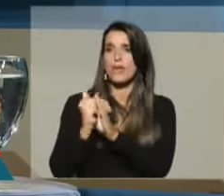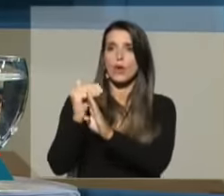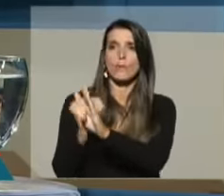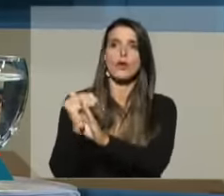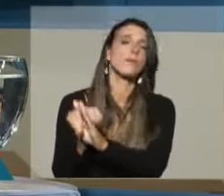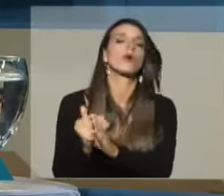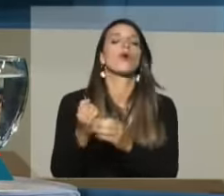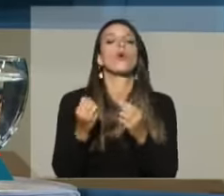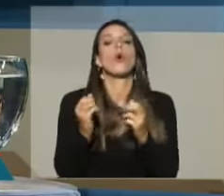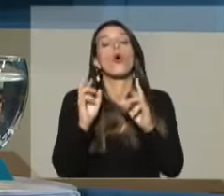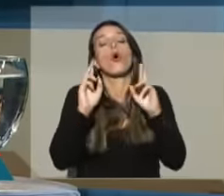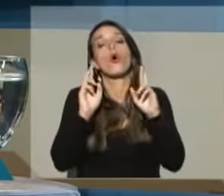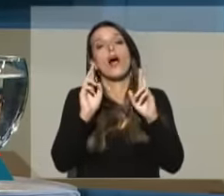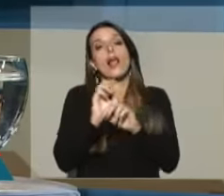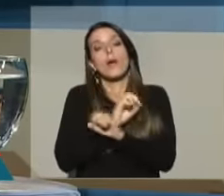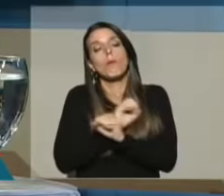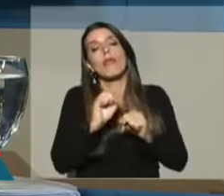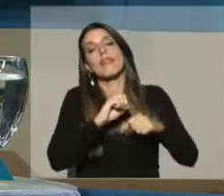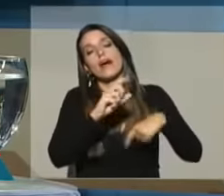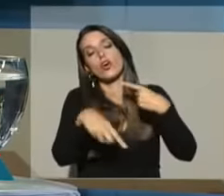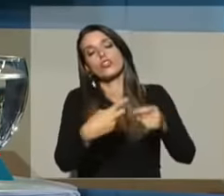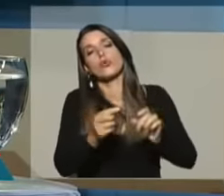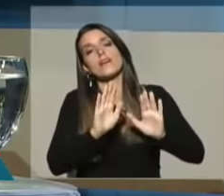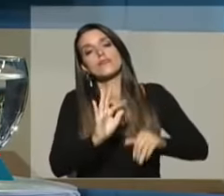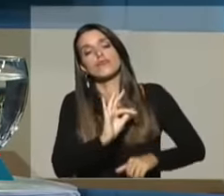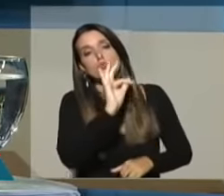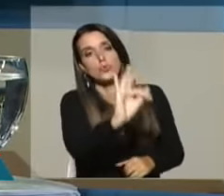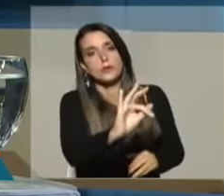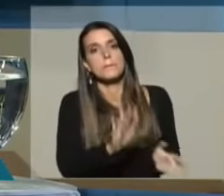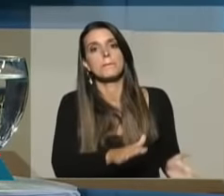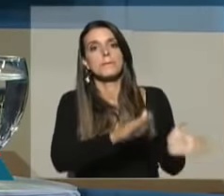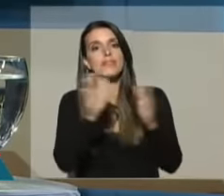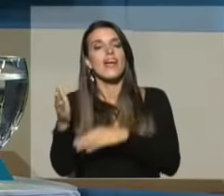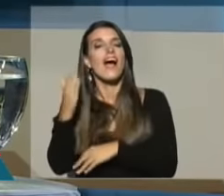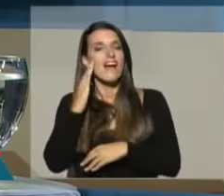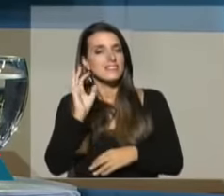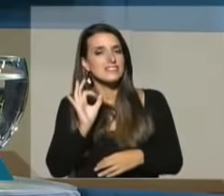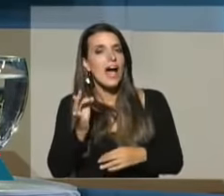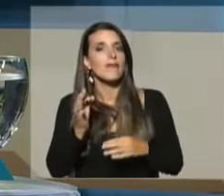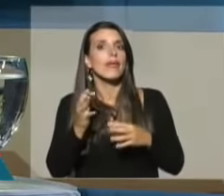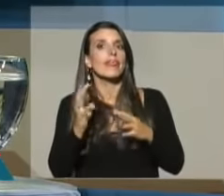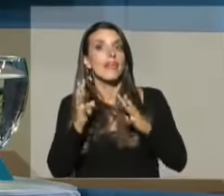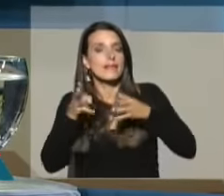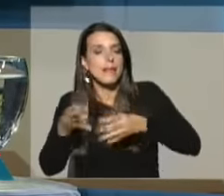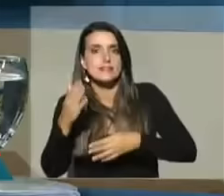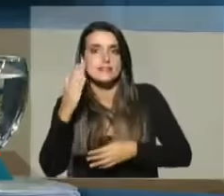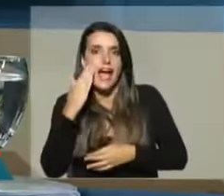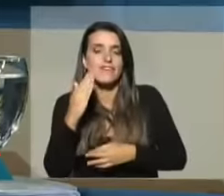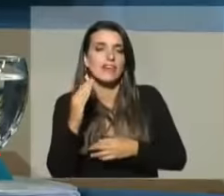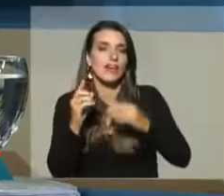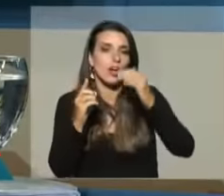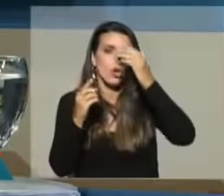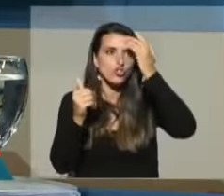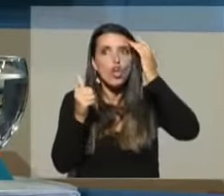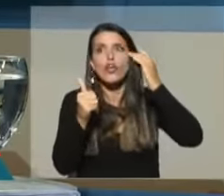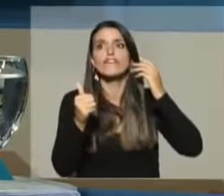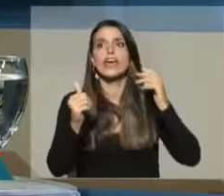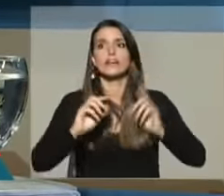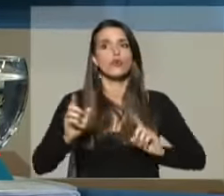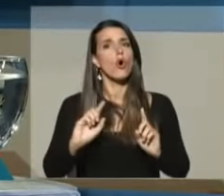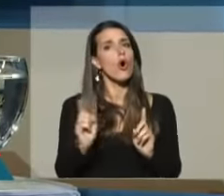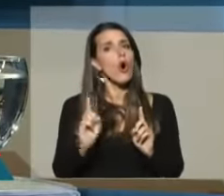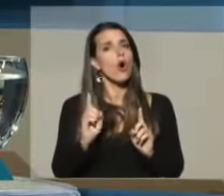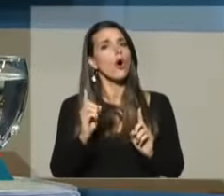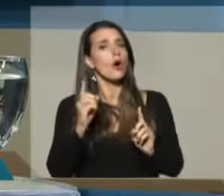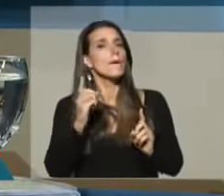por suerte ojalá eso pueda continuar en el futuro. Sabemos de los desafíos, sabemos que no todo está bien, pero que